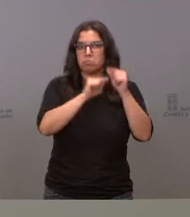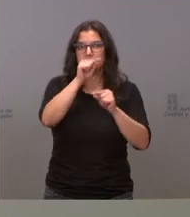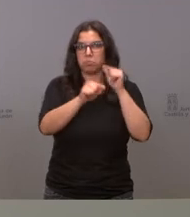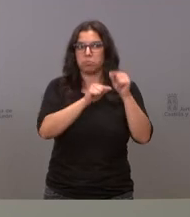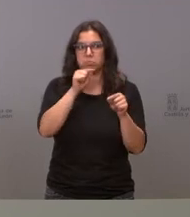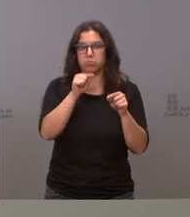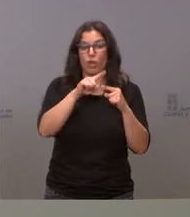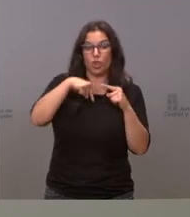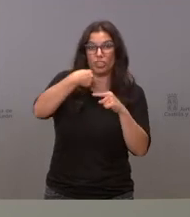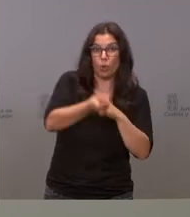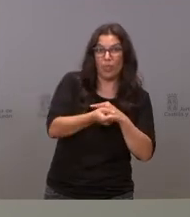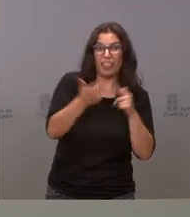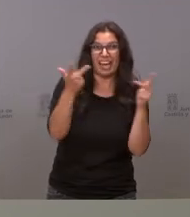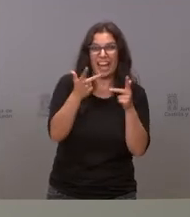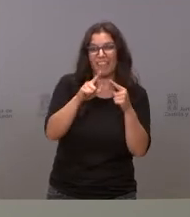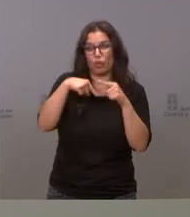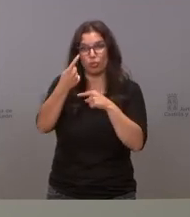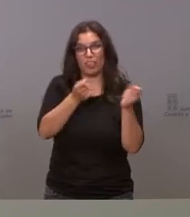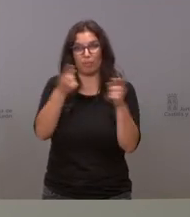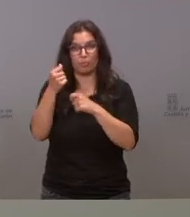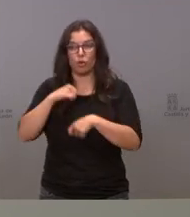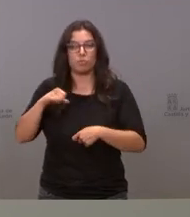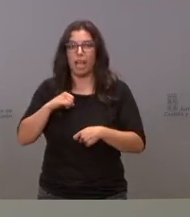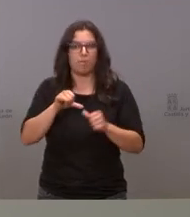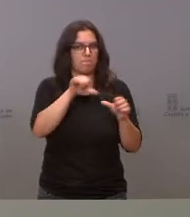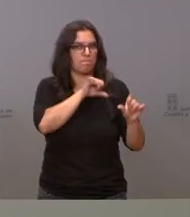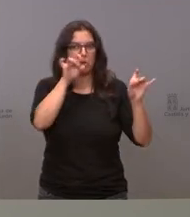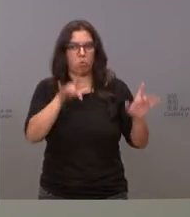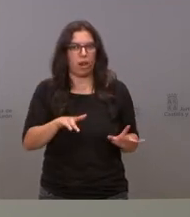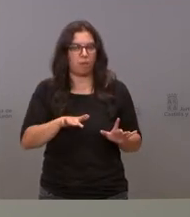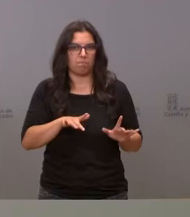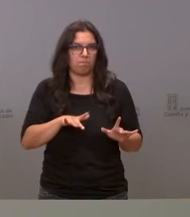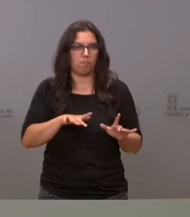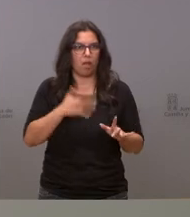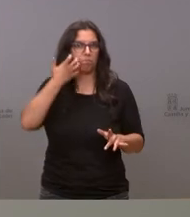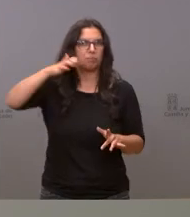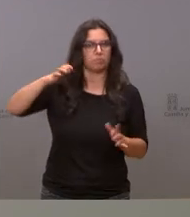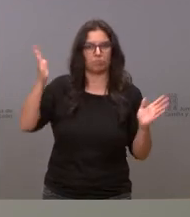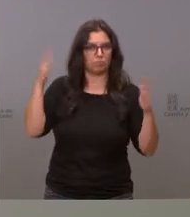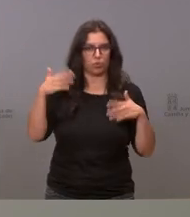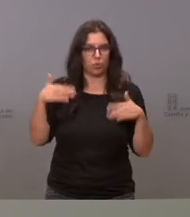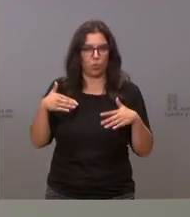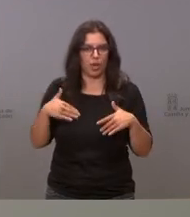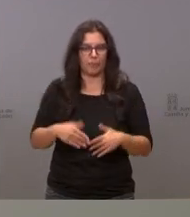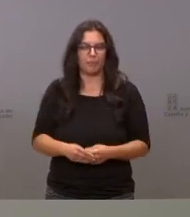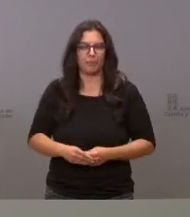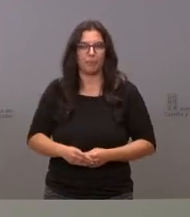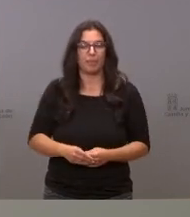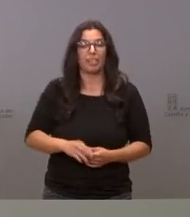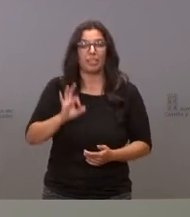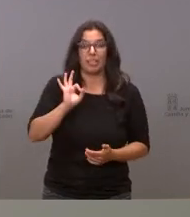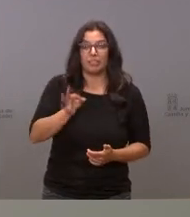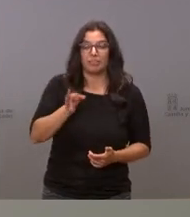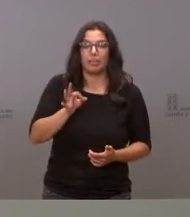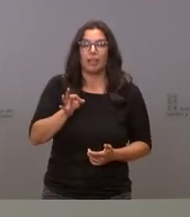ingresos y gravedad de los casos que tenemos conocidos a lo que podíamos tener con la variante británica así que es verdad